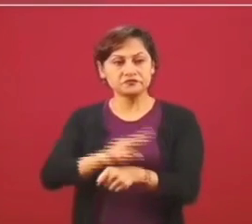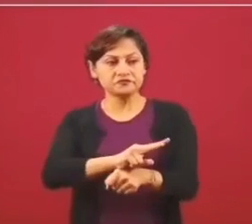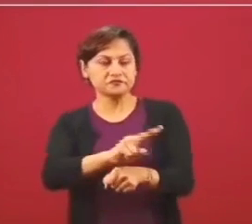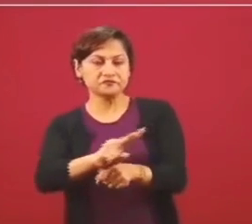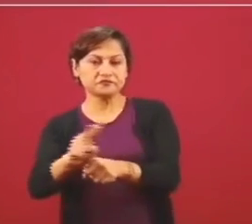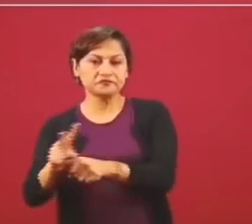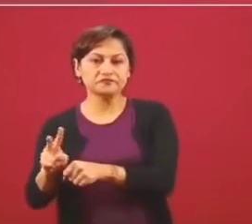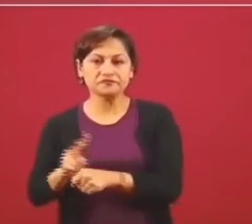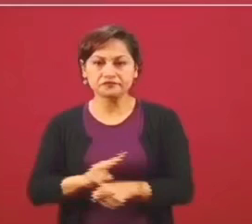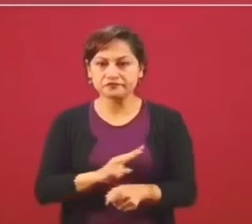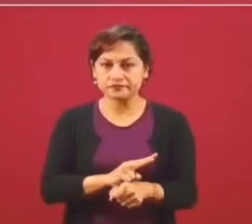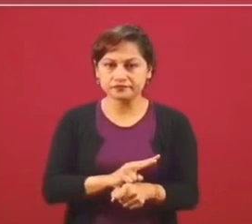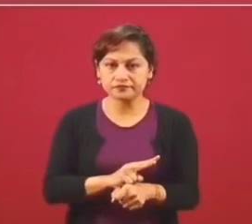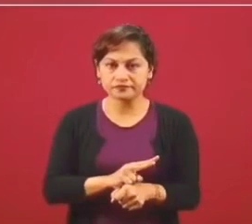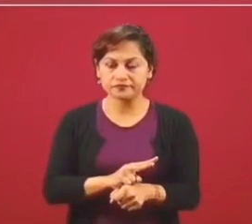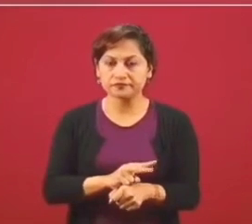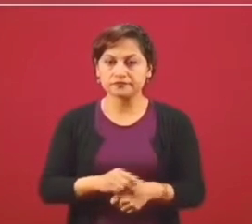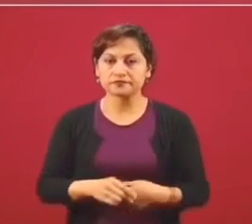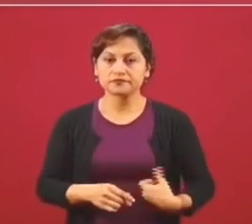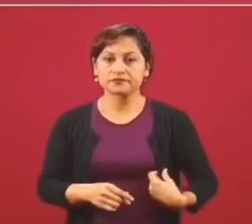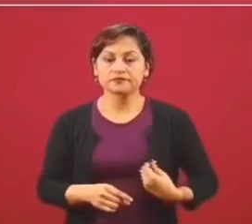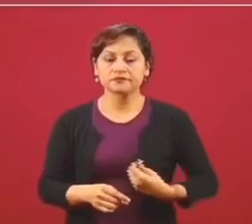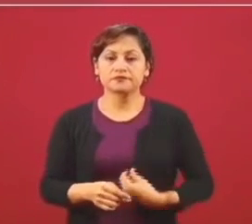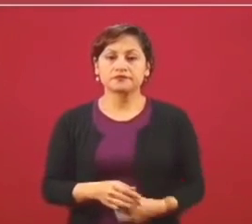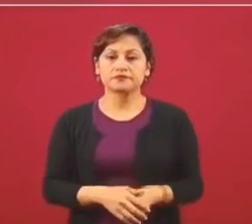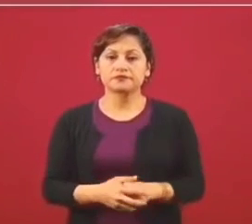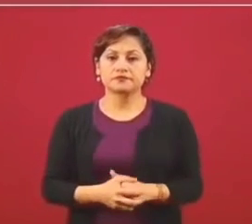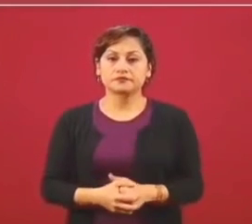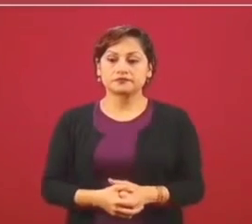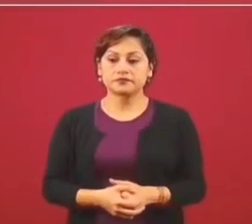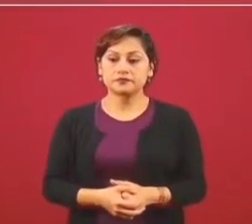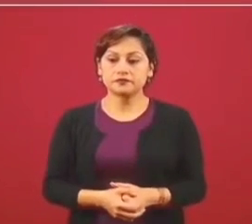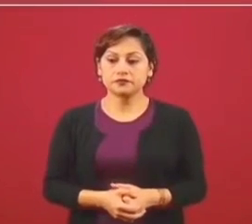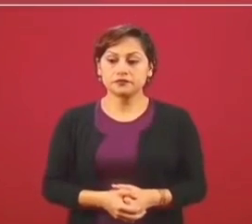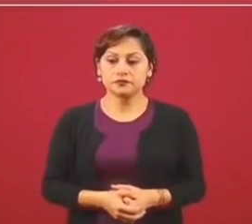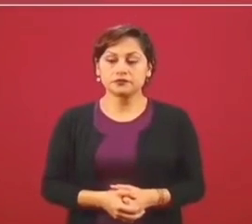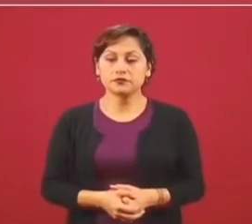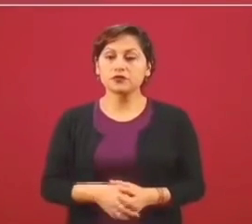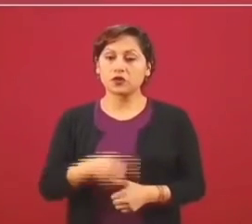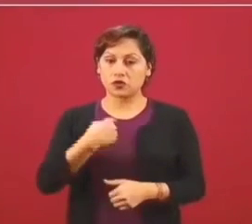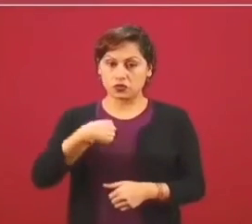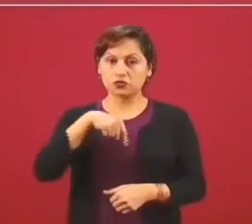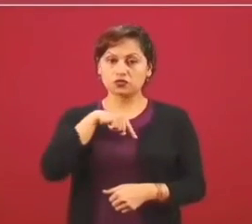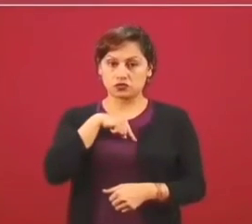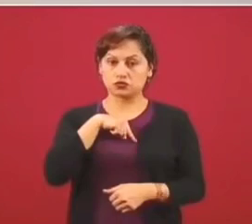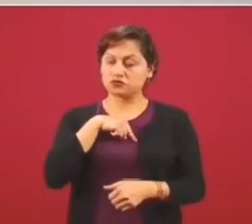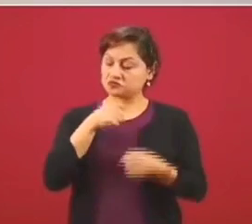y vamos a limpiar.